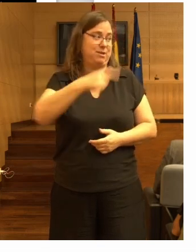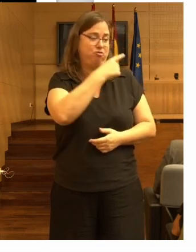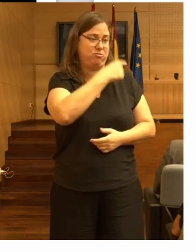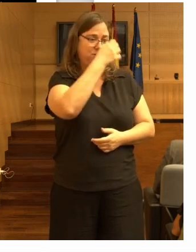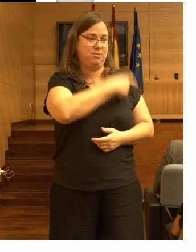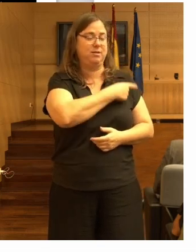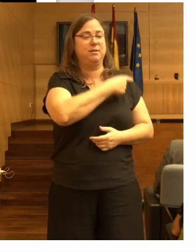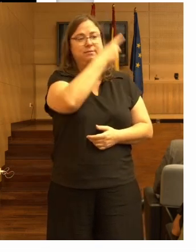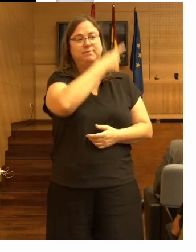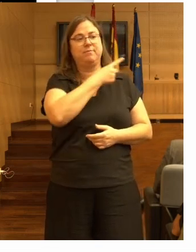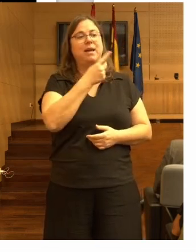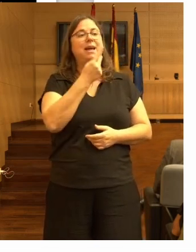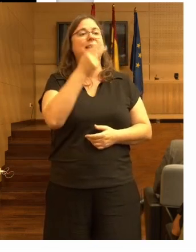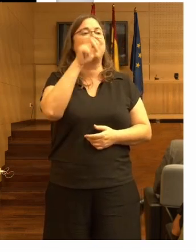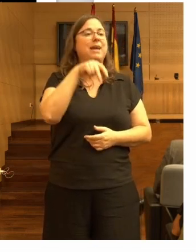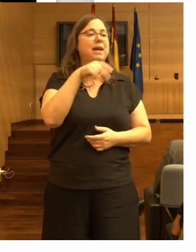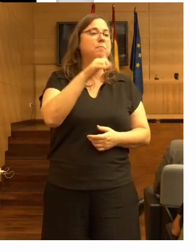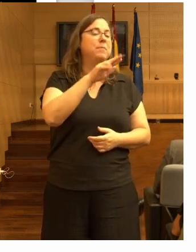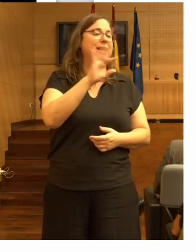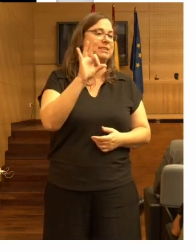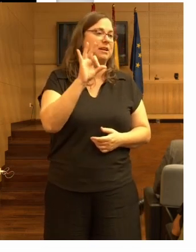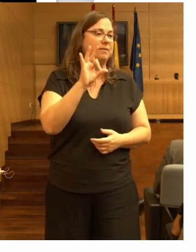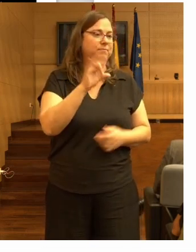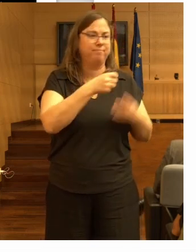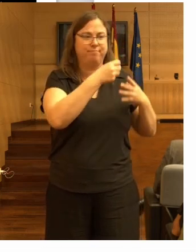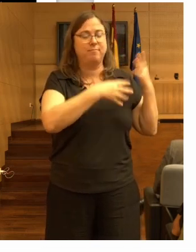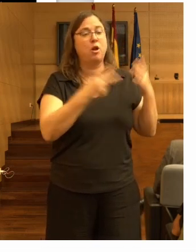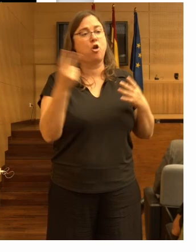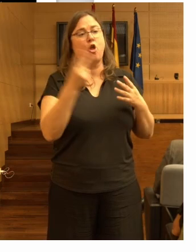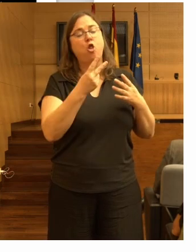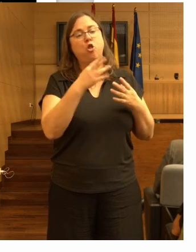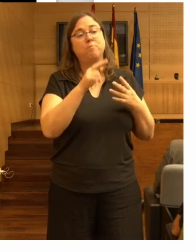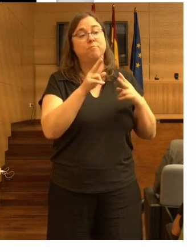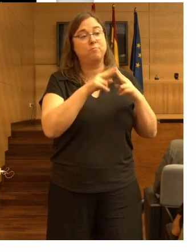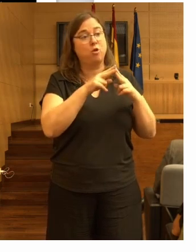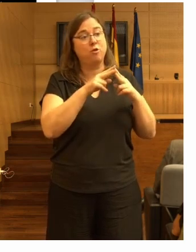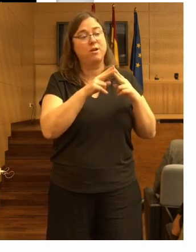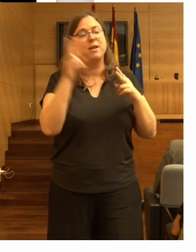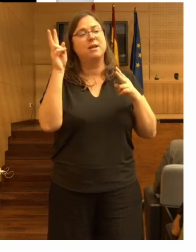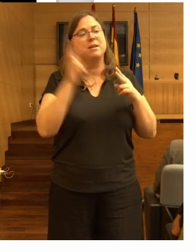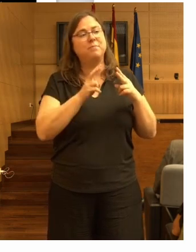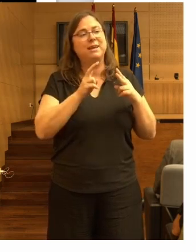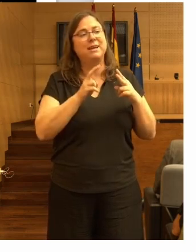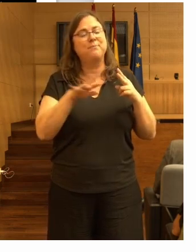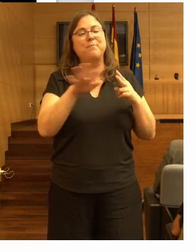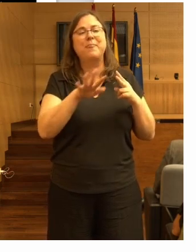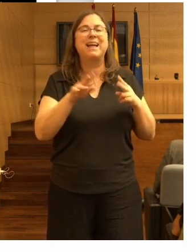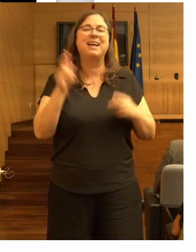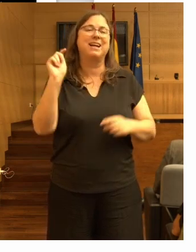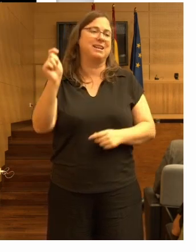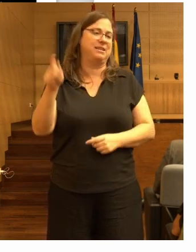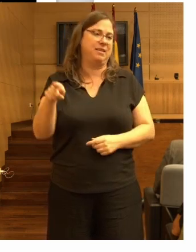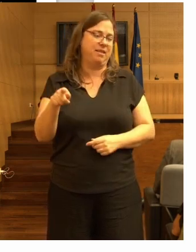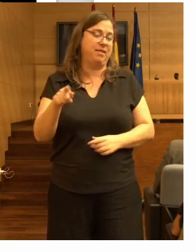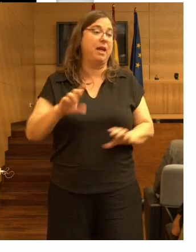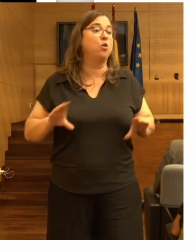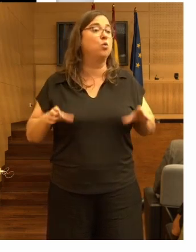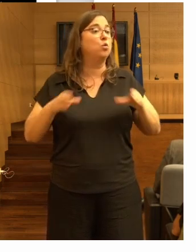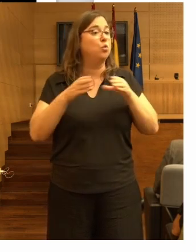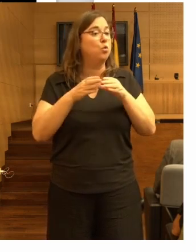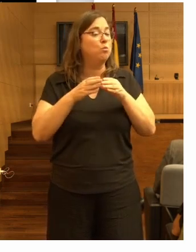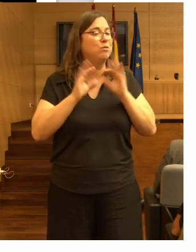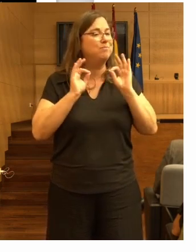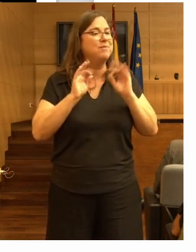Vlion y Ken Millison ambos vienen de la parte de residencias son del grupo de